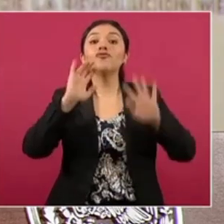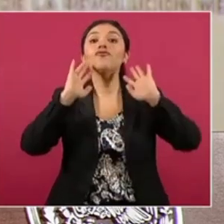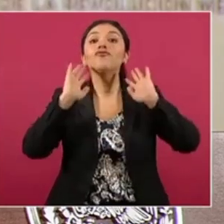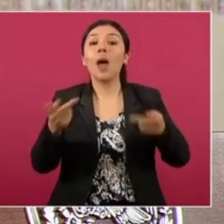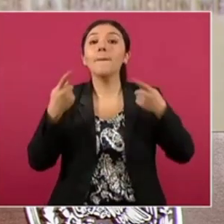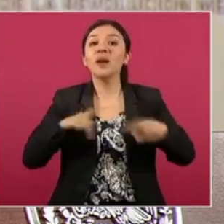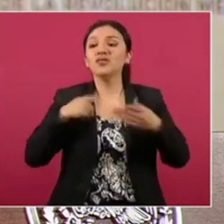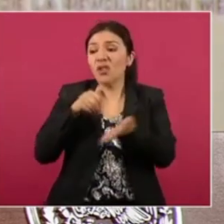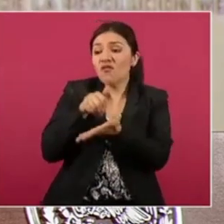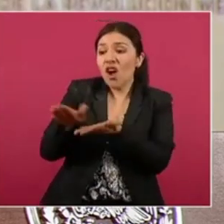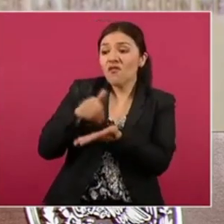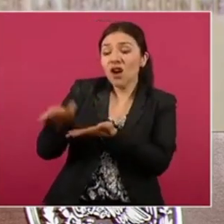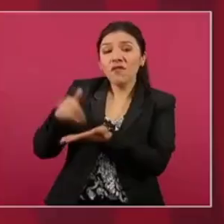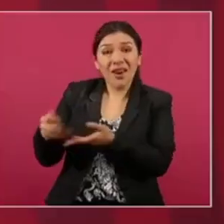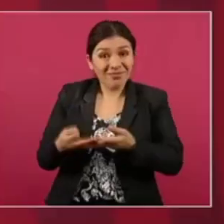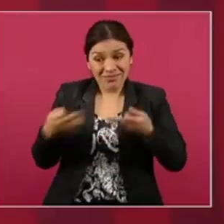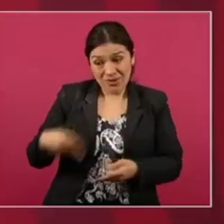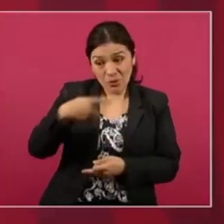los despojos.